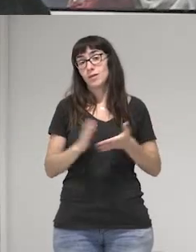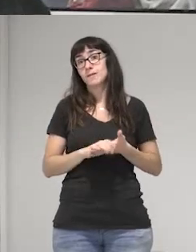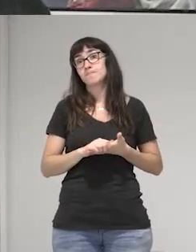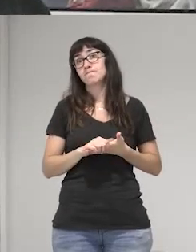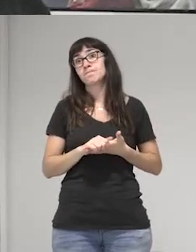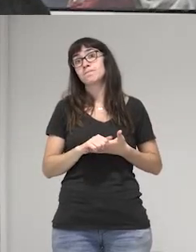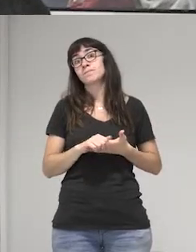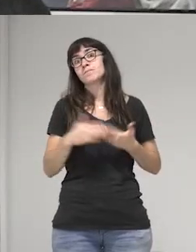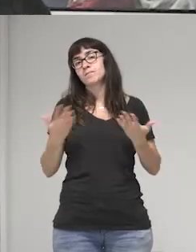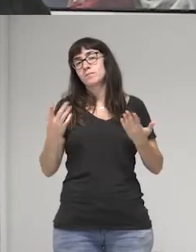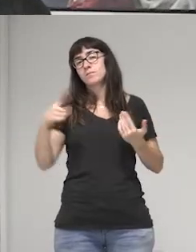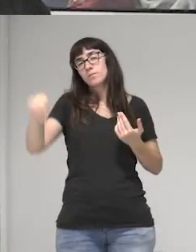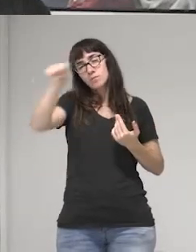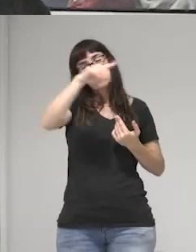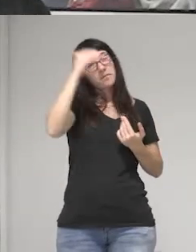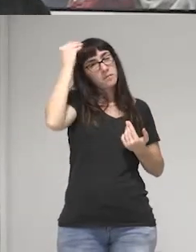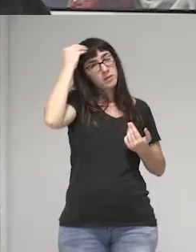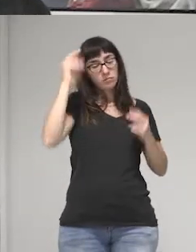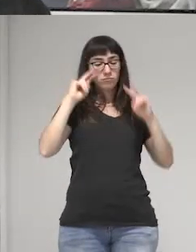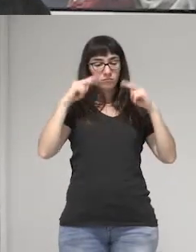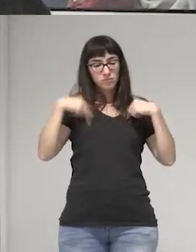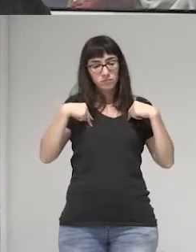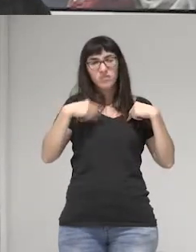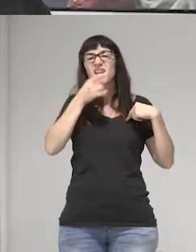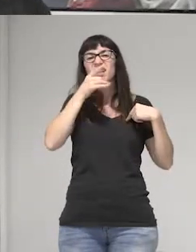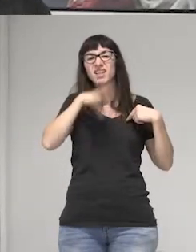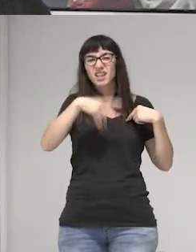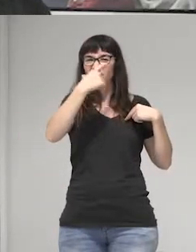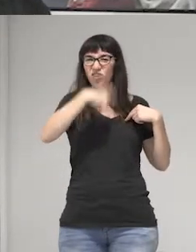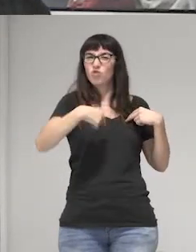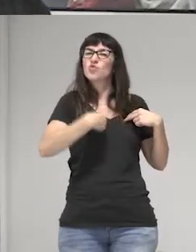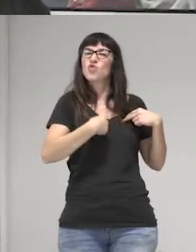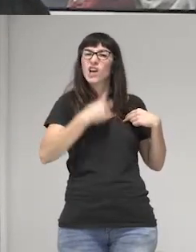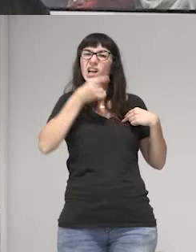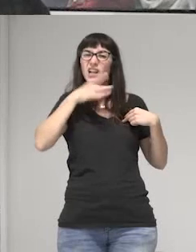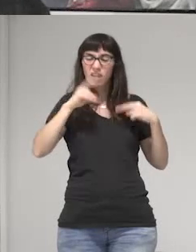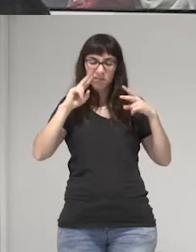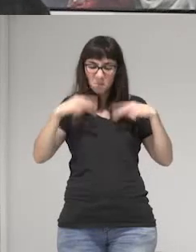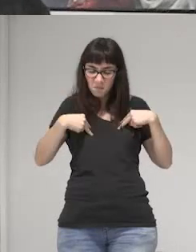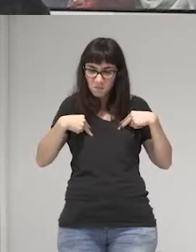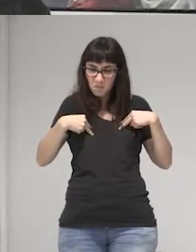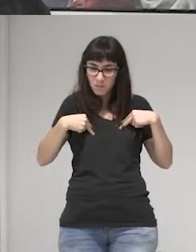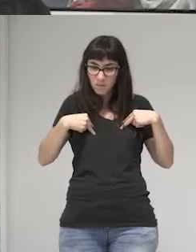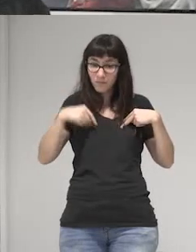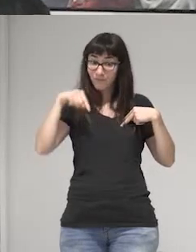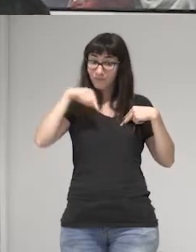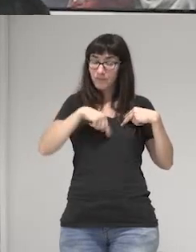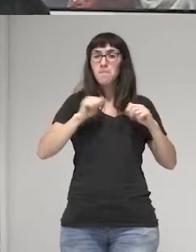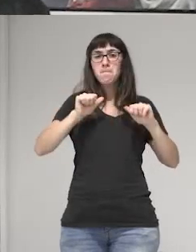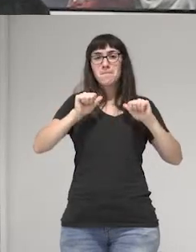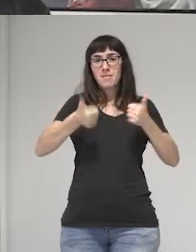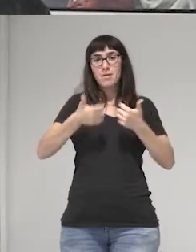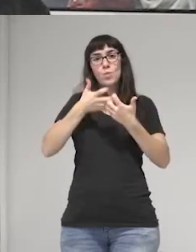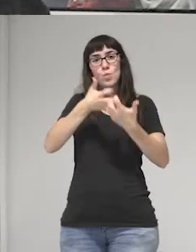y eso significa empezar a luchar,